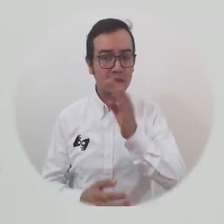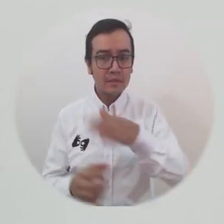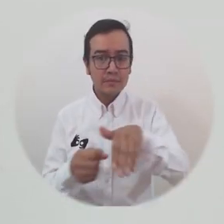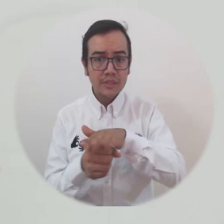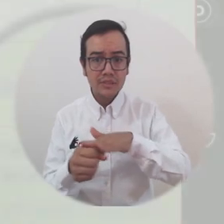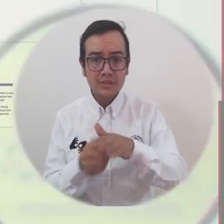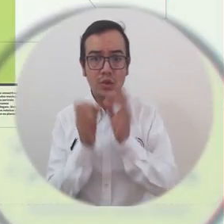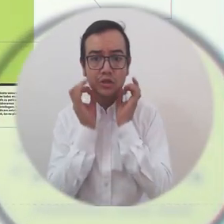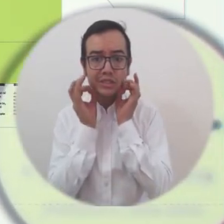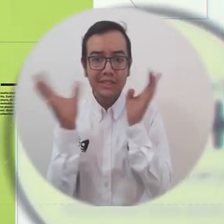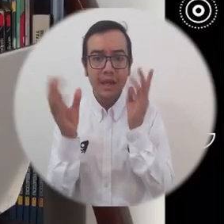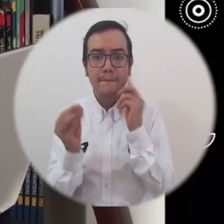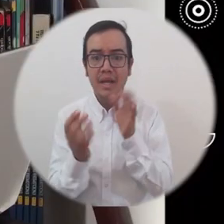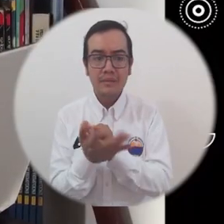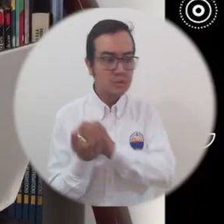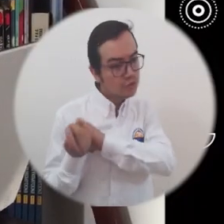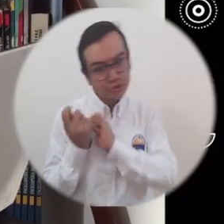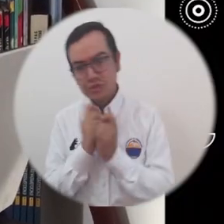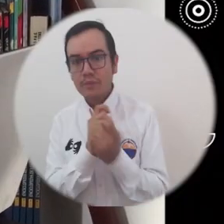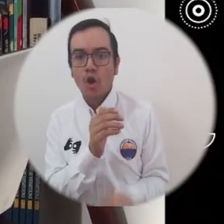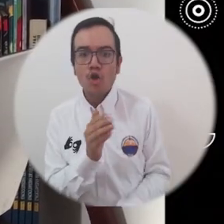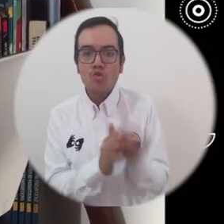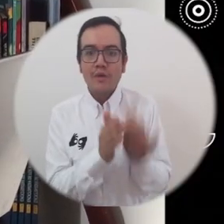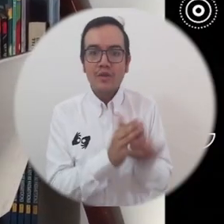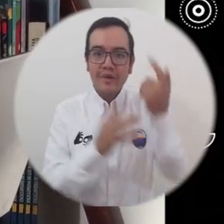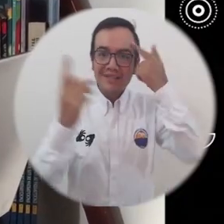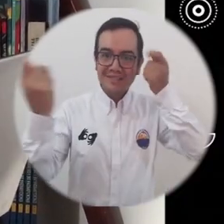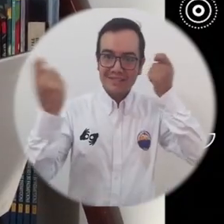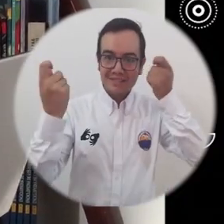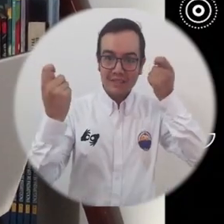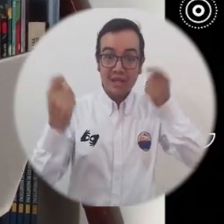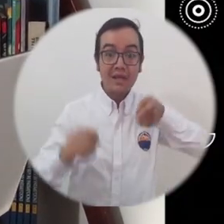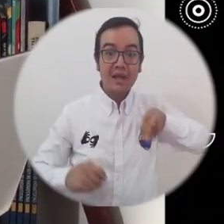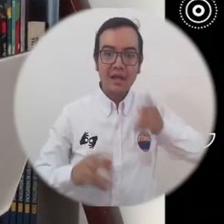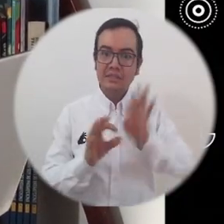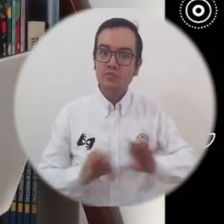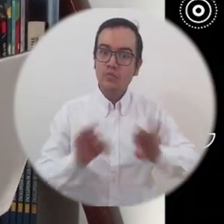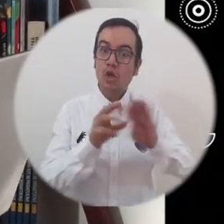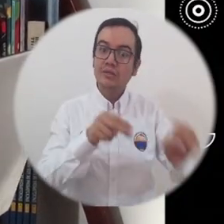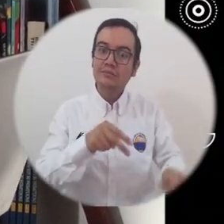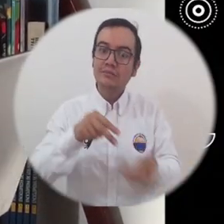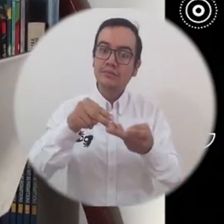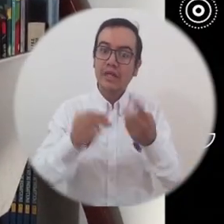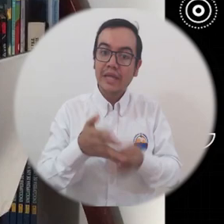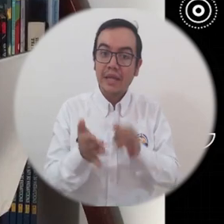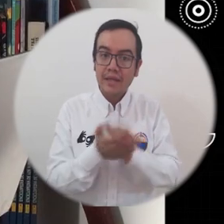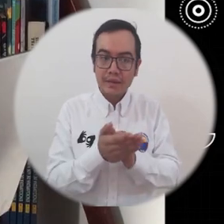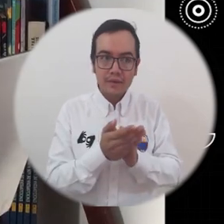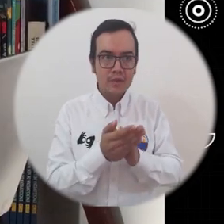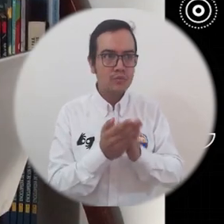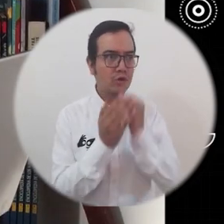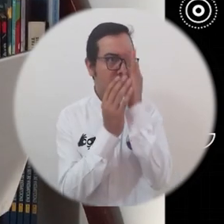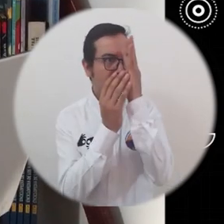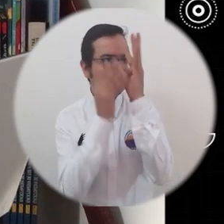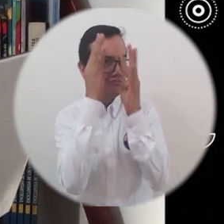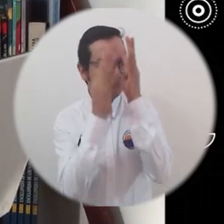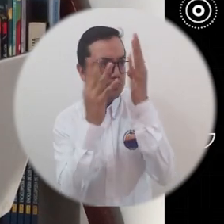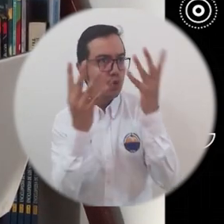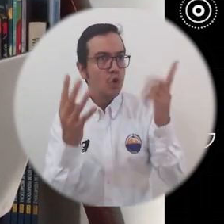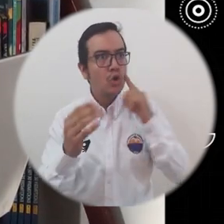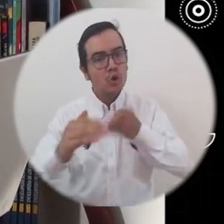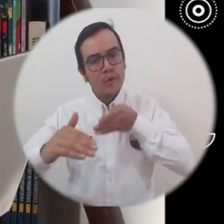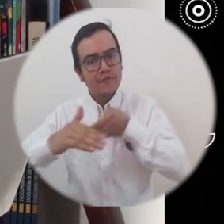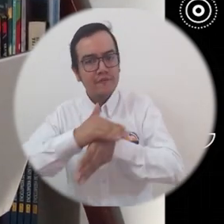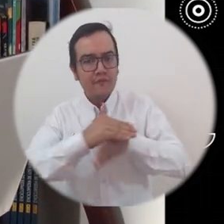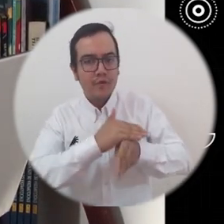virtuales. Las crisis permiten que se construya el conocimiento desde terrenos nuevos. La educación es fundamental en la